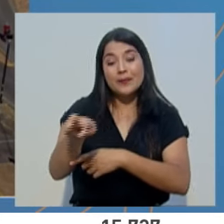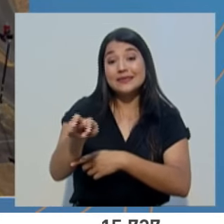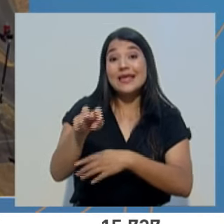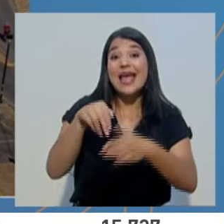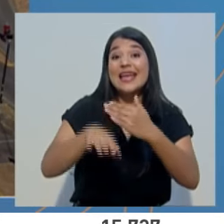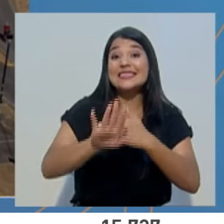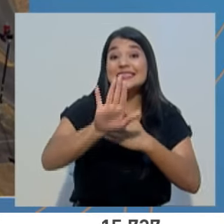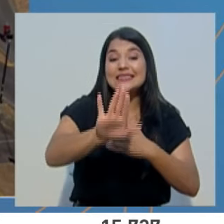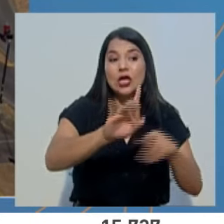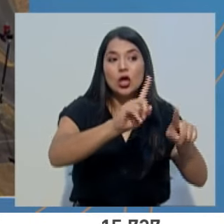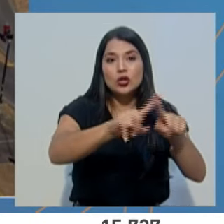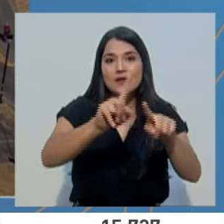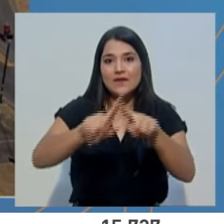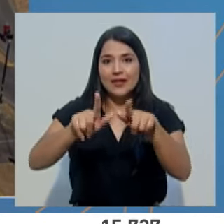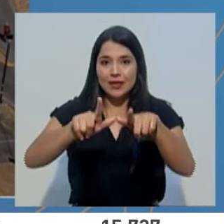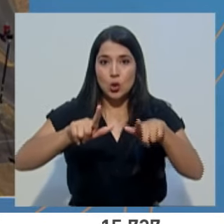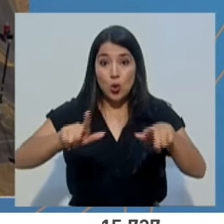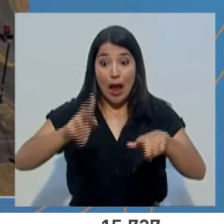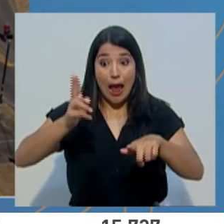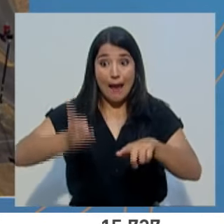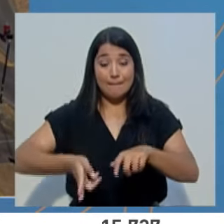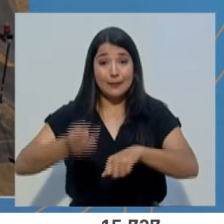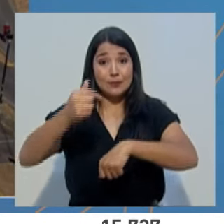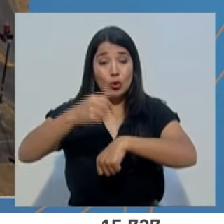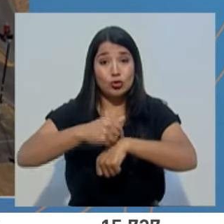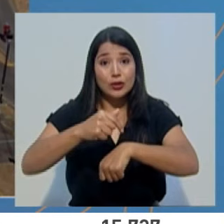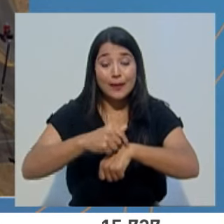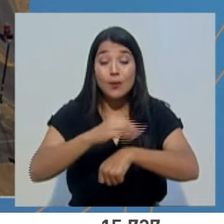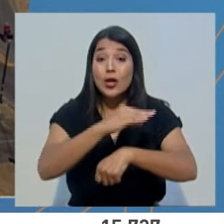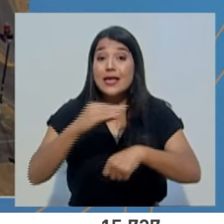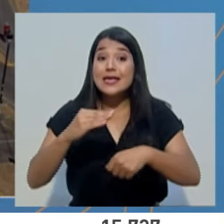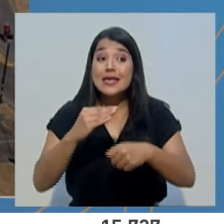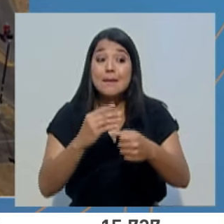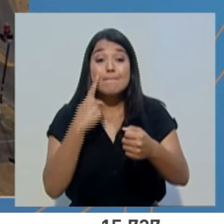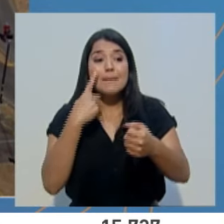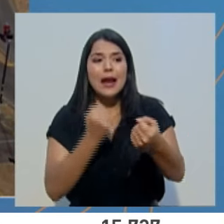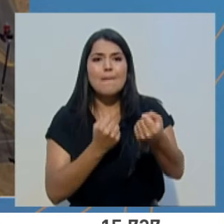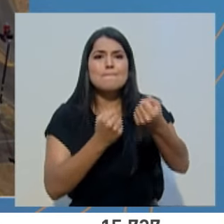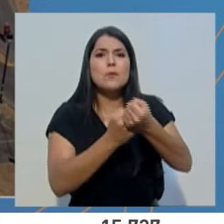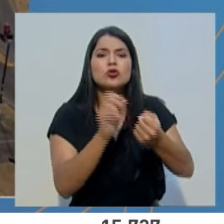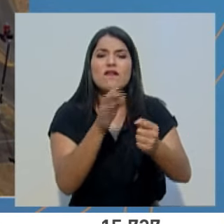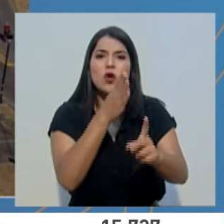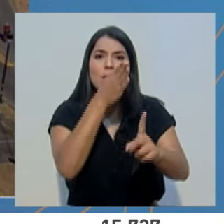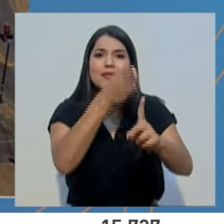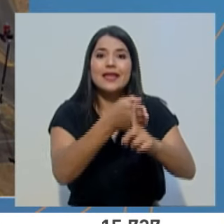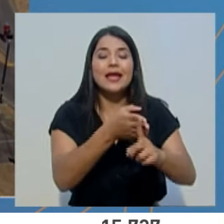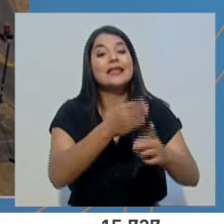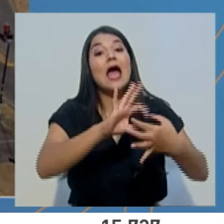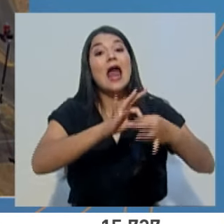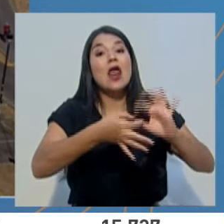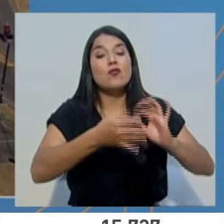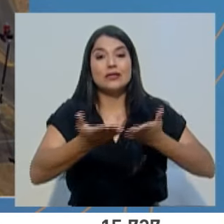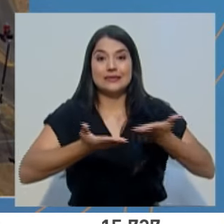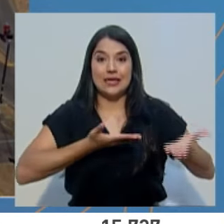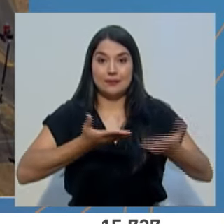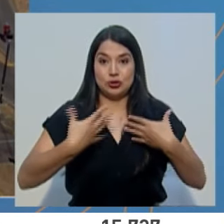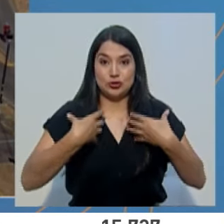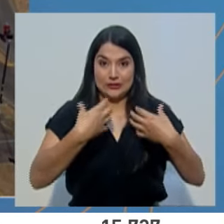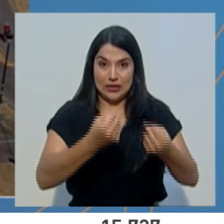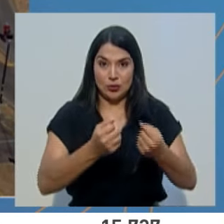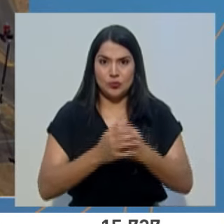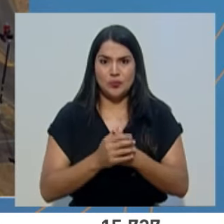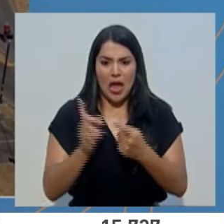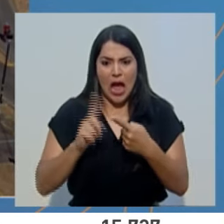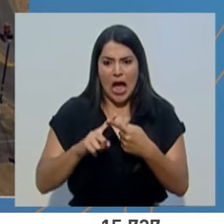lugares diferentes, en forma simultánea, en apoyo directo a nuestra red de servicios de salud. Hasta hace